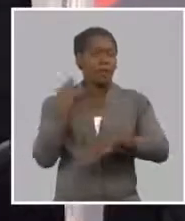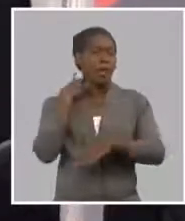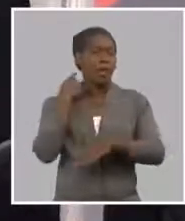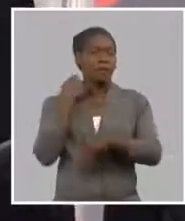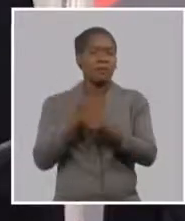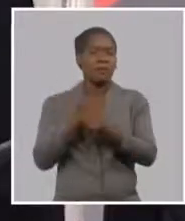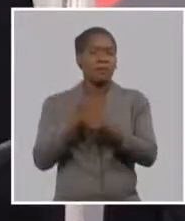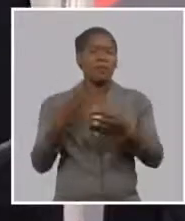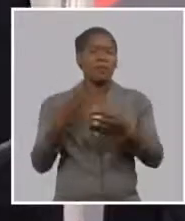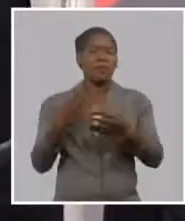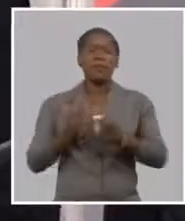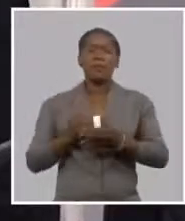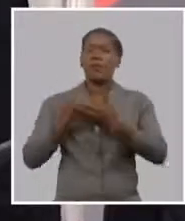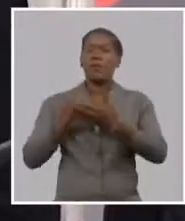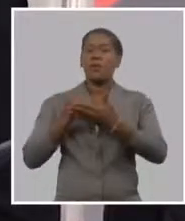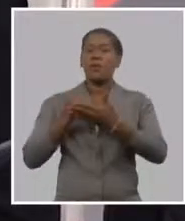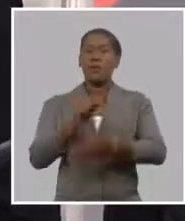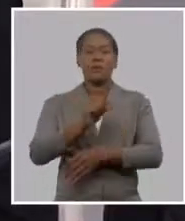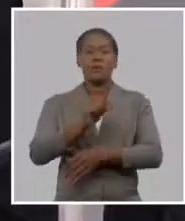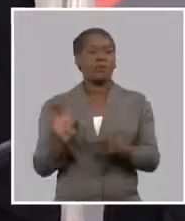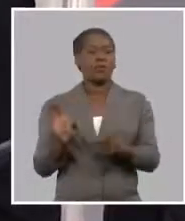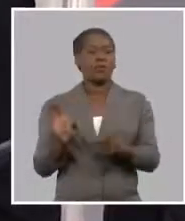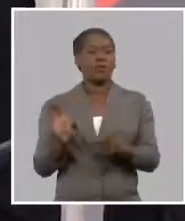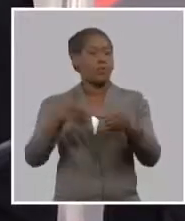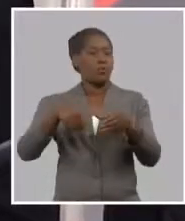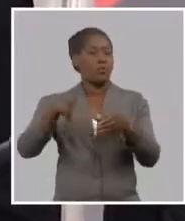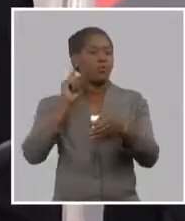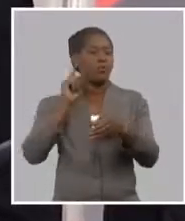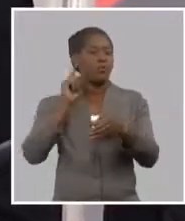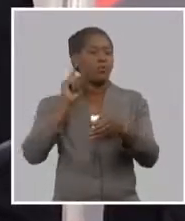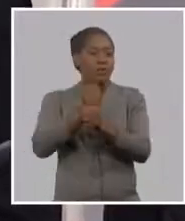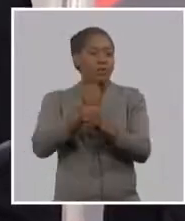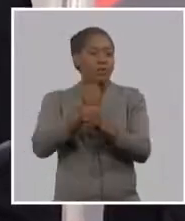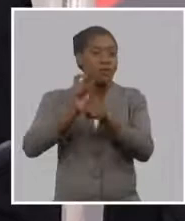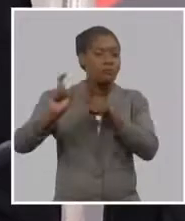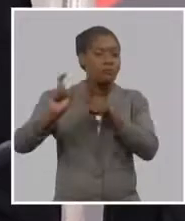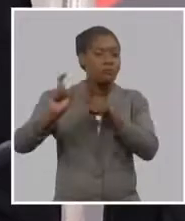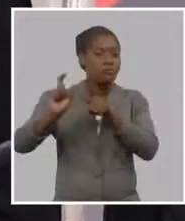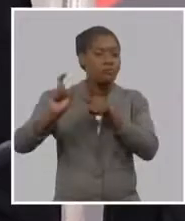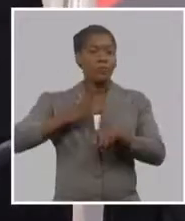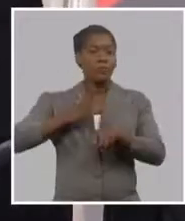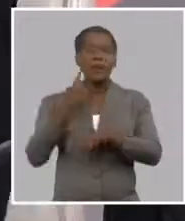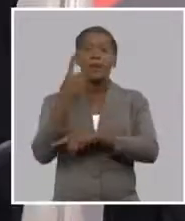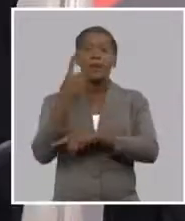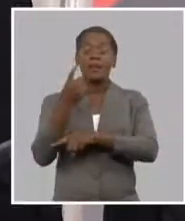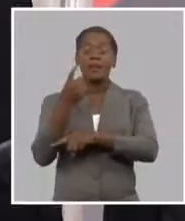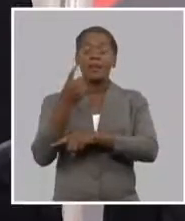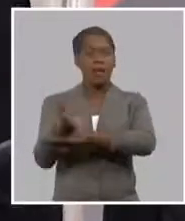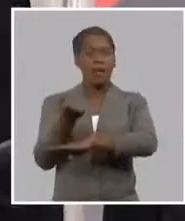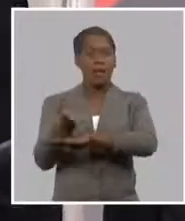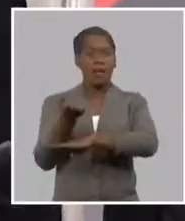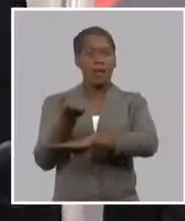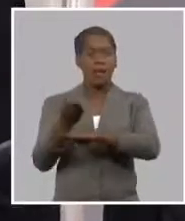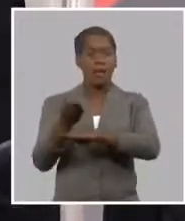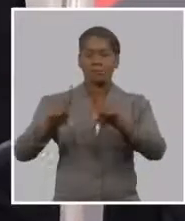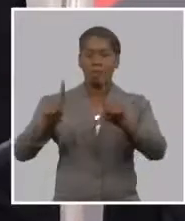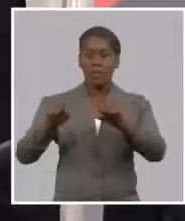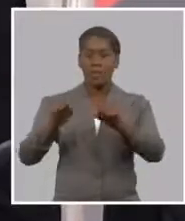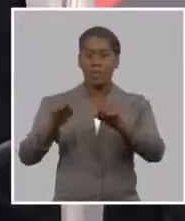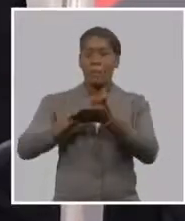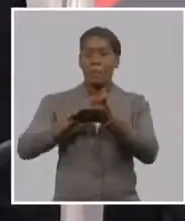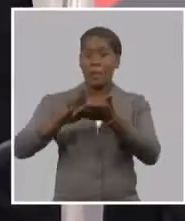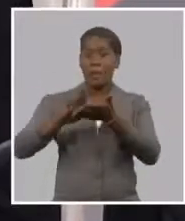para enfrentar una masividad de solicitudes de crédito que sabemos que ahora con la tarea de ordenamiento